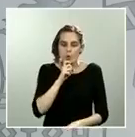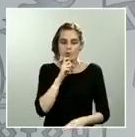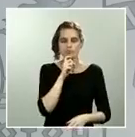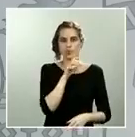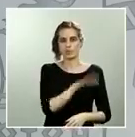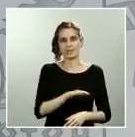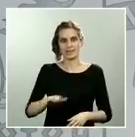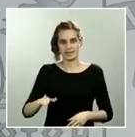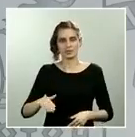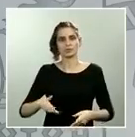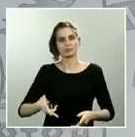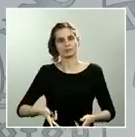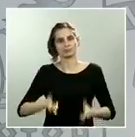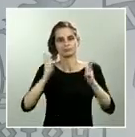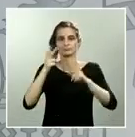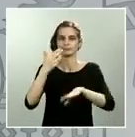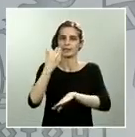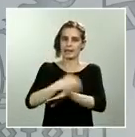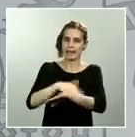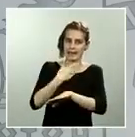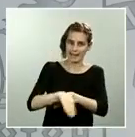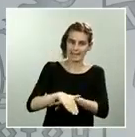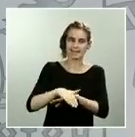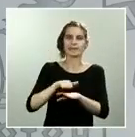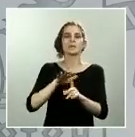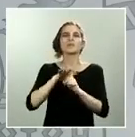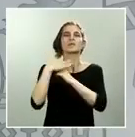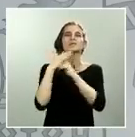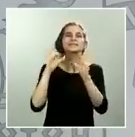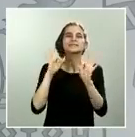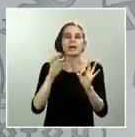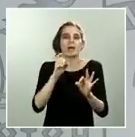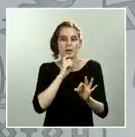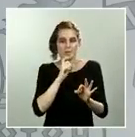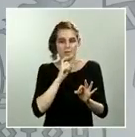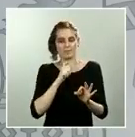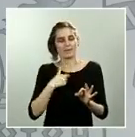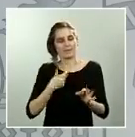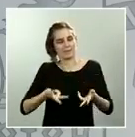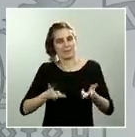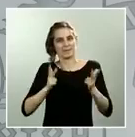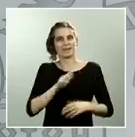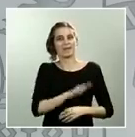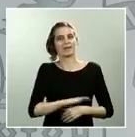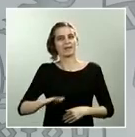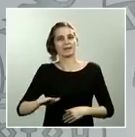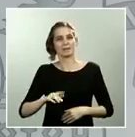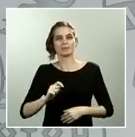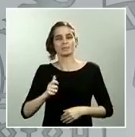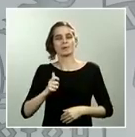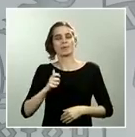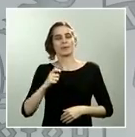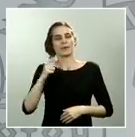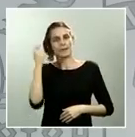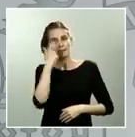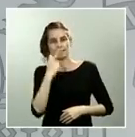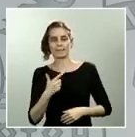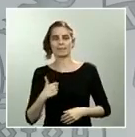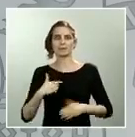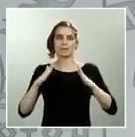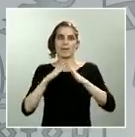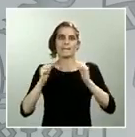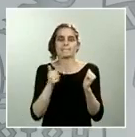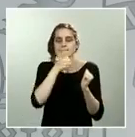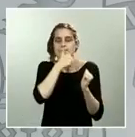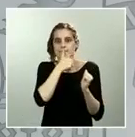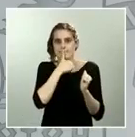forma ordenada permitiendo aliviar a nuestros niños ese confinamiento. Más allá de esta cuestión le puedo asegurar que el grupo